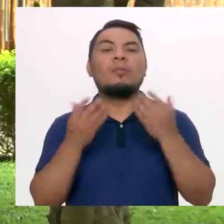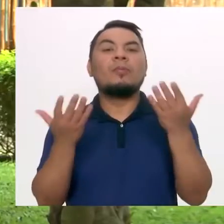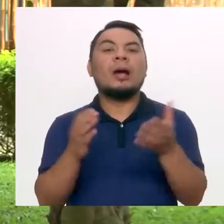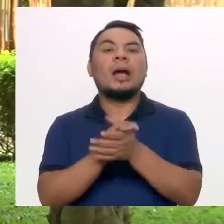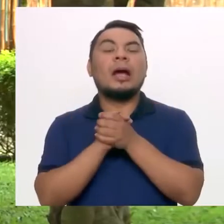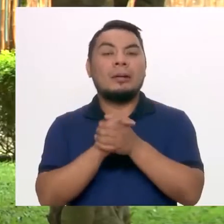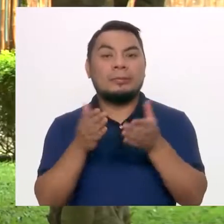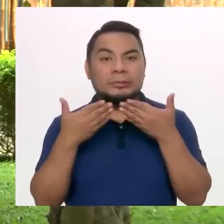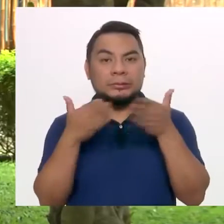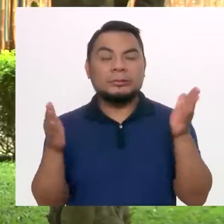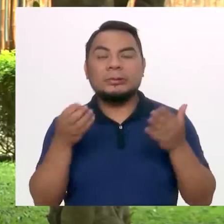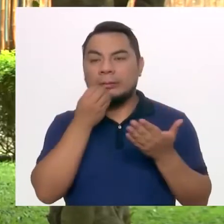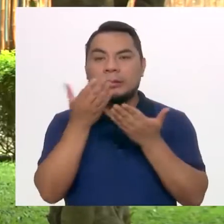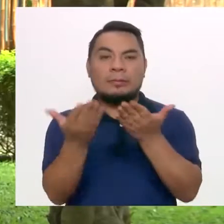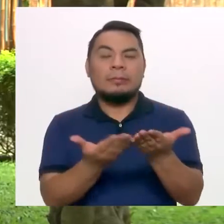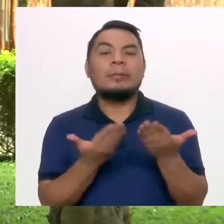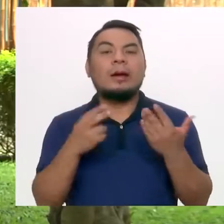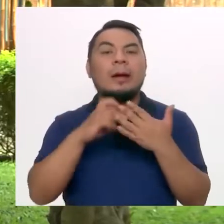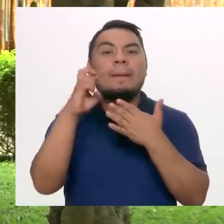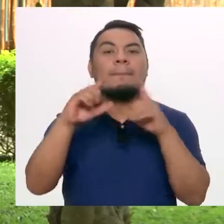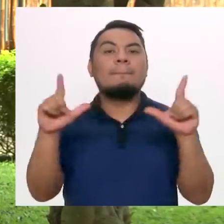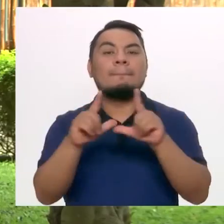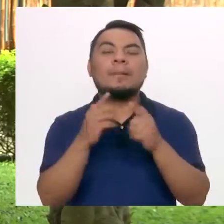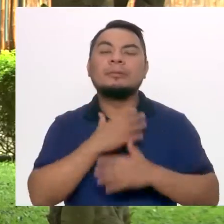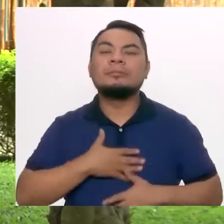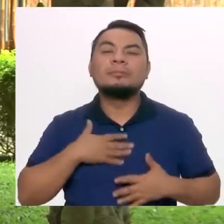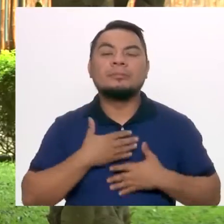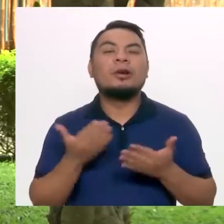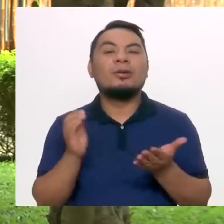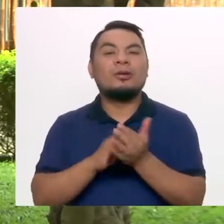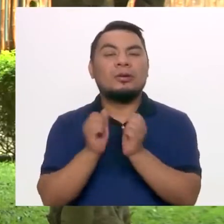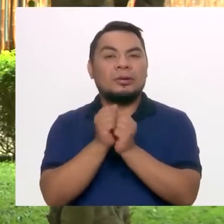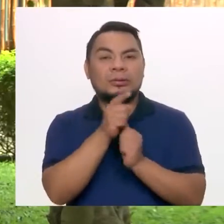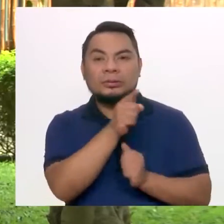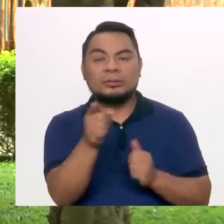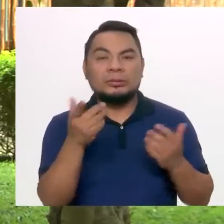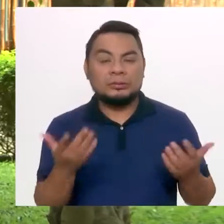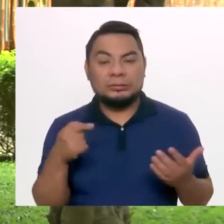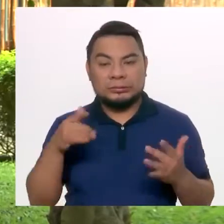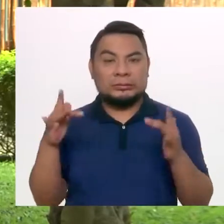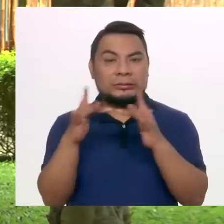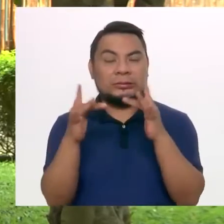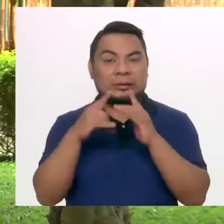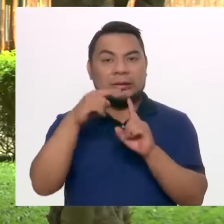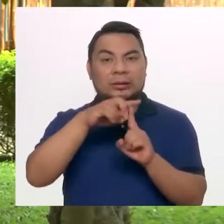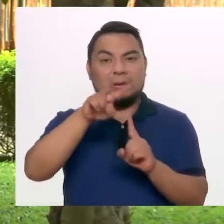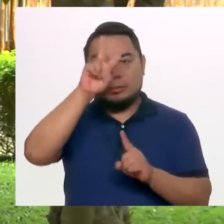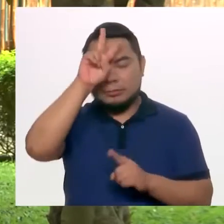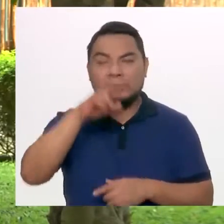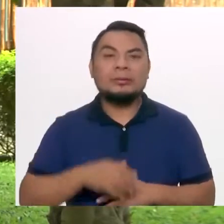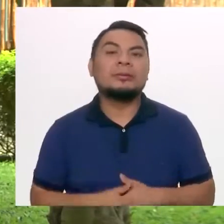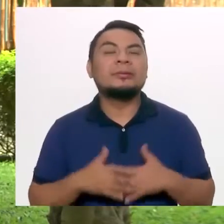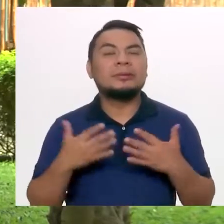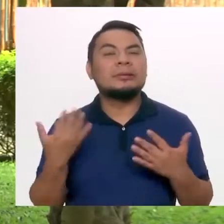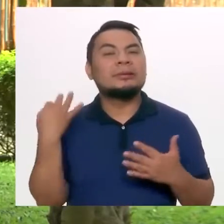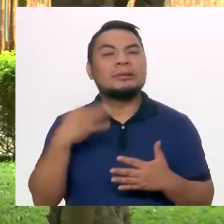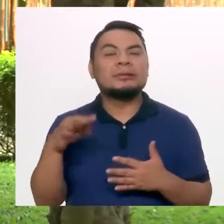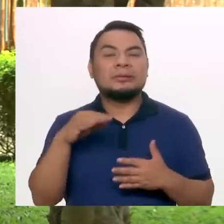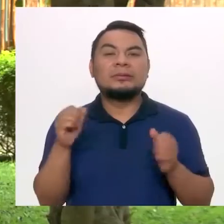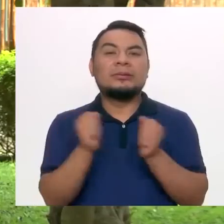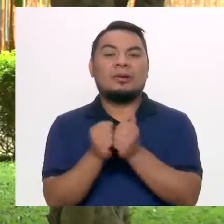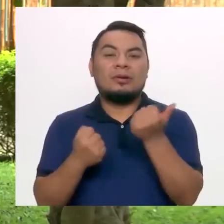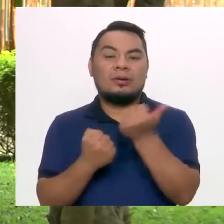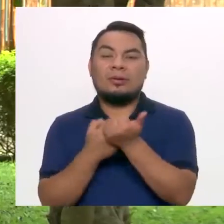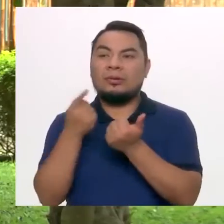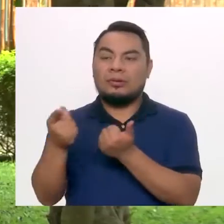¿Cómo están amigos de Sin Barreras? Bienvenidos al programa. Un gusto poder estar con ustedes por la señal de TV Perú. Y